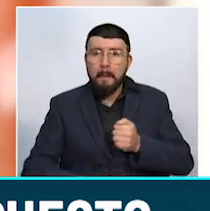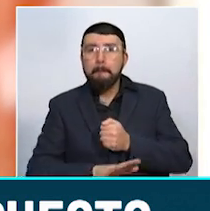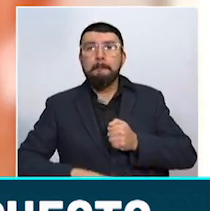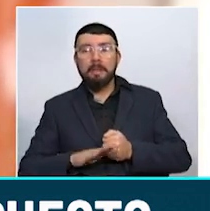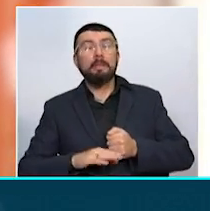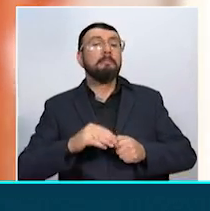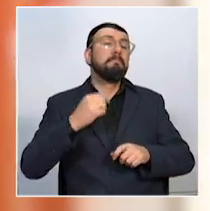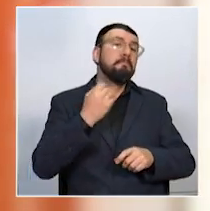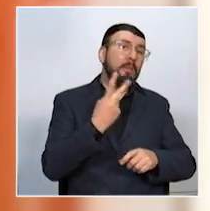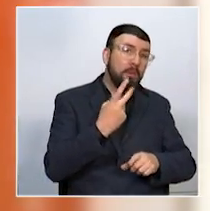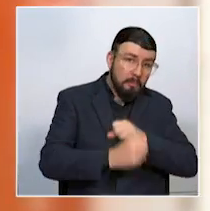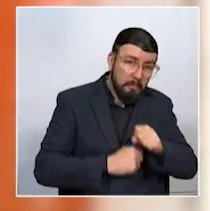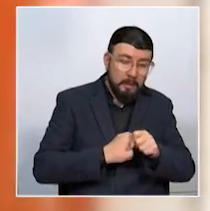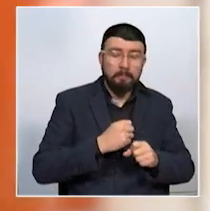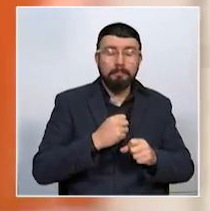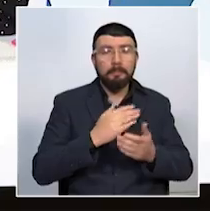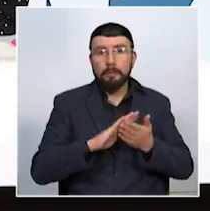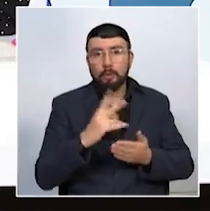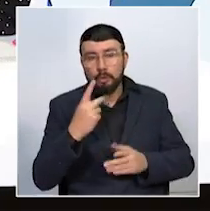bimensuales que deben pagar ante la DIAN.